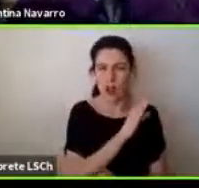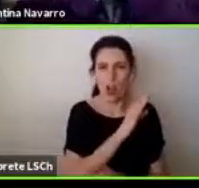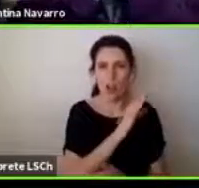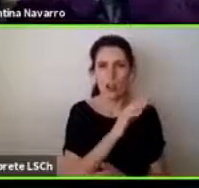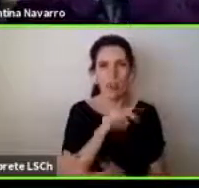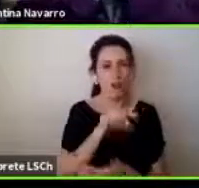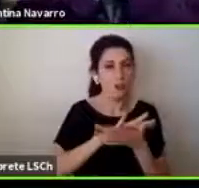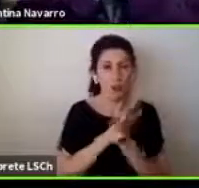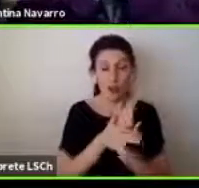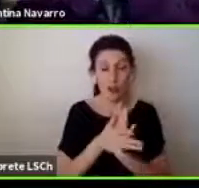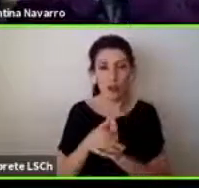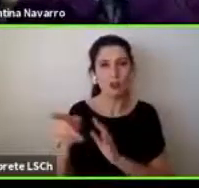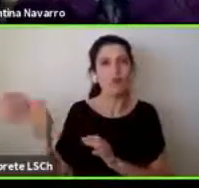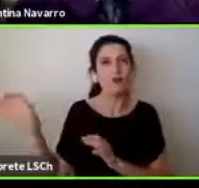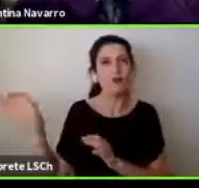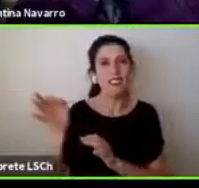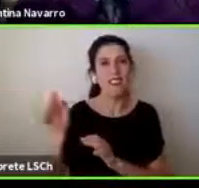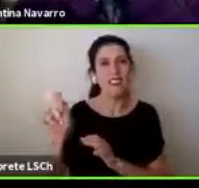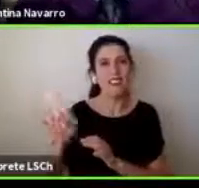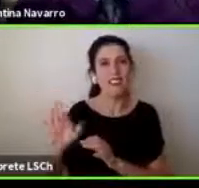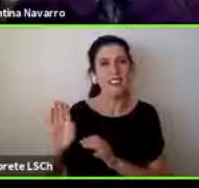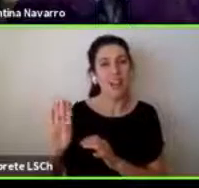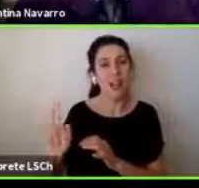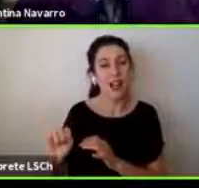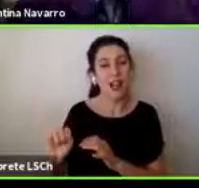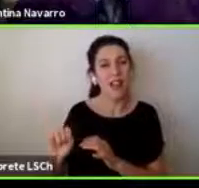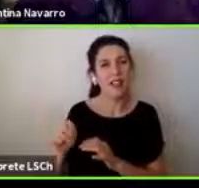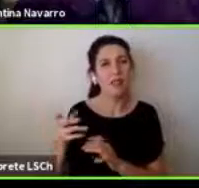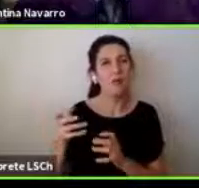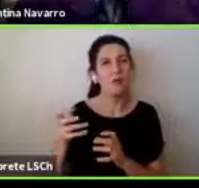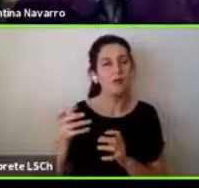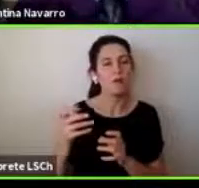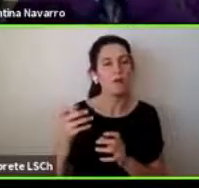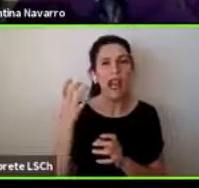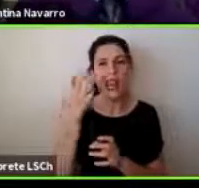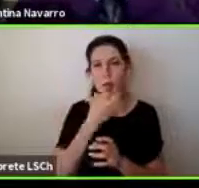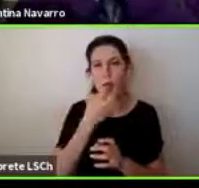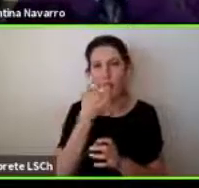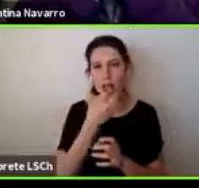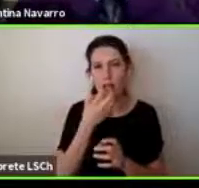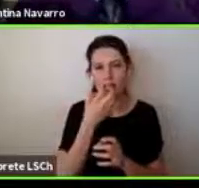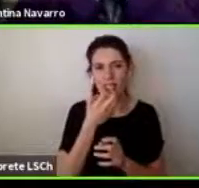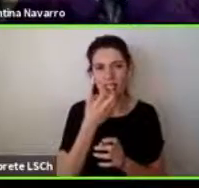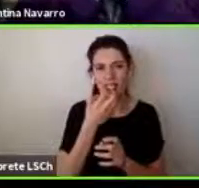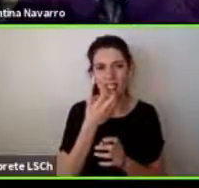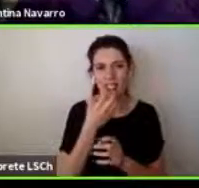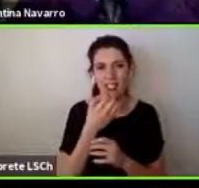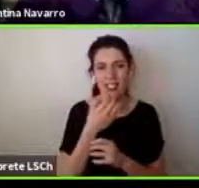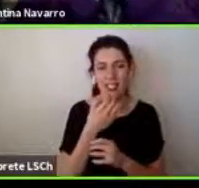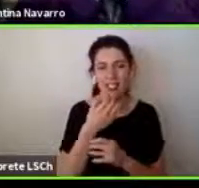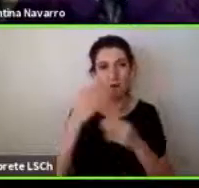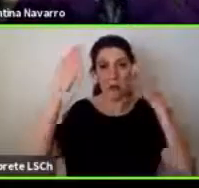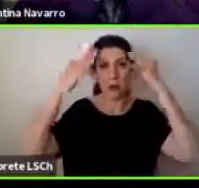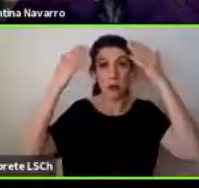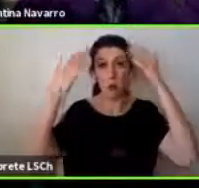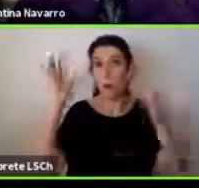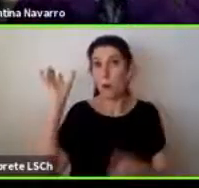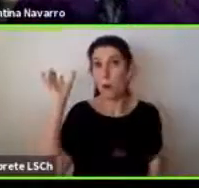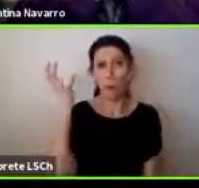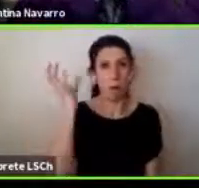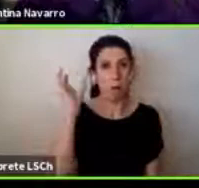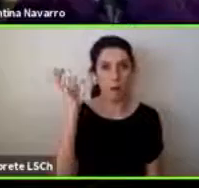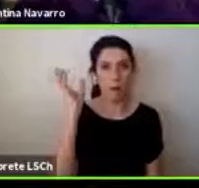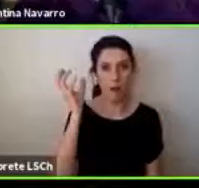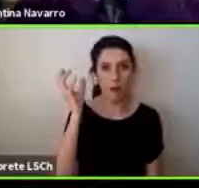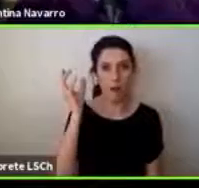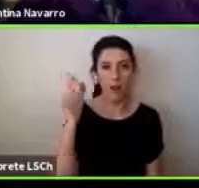como dice el Seba es un lenguaje y un lenguaje que los psicólogos no manejamos nada o sea como que el Seba nos decía mira si